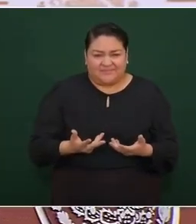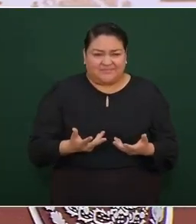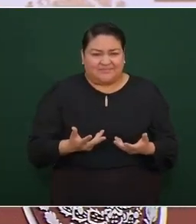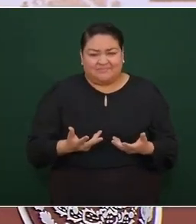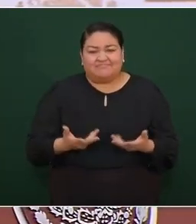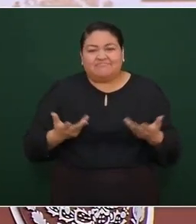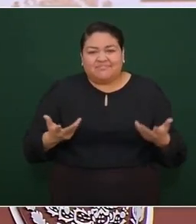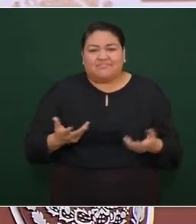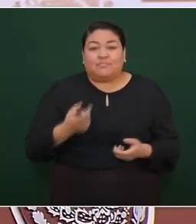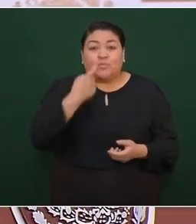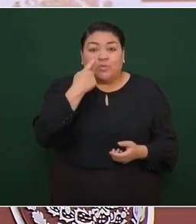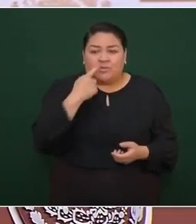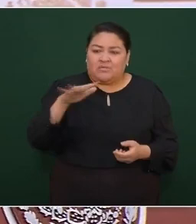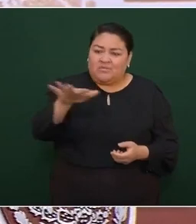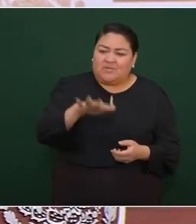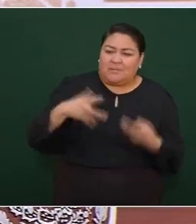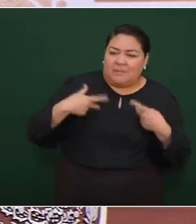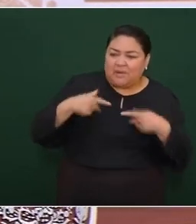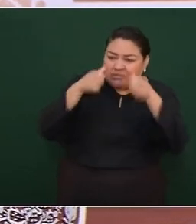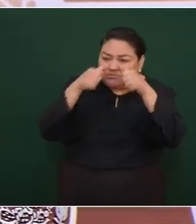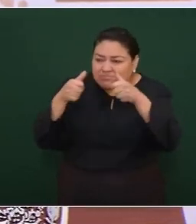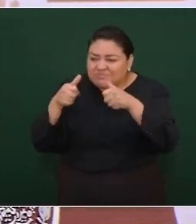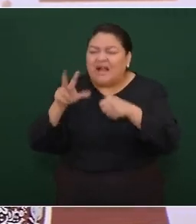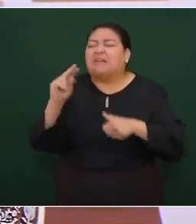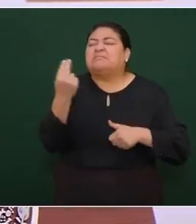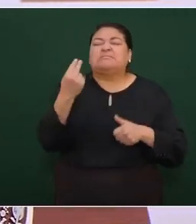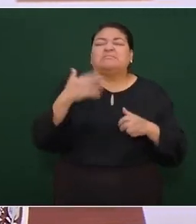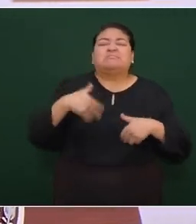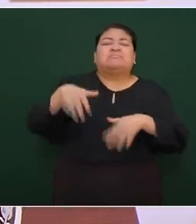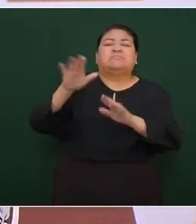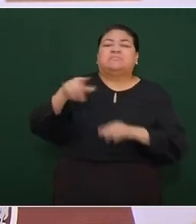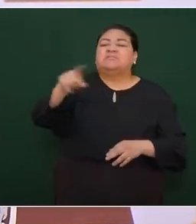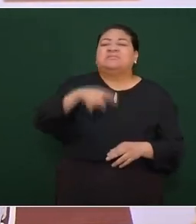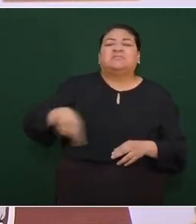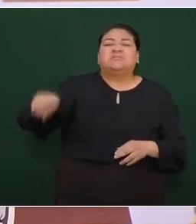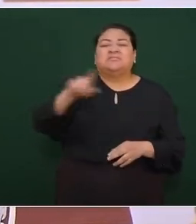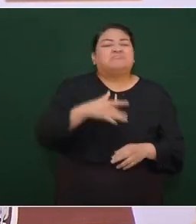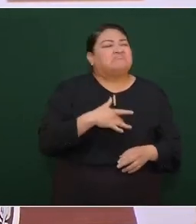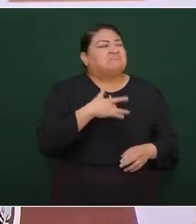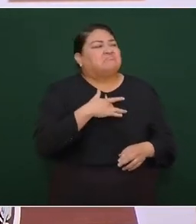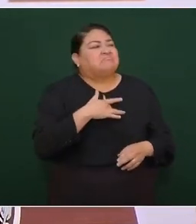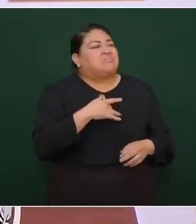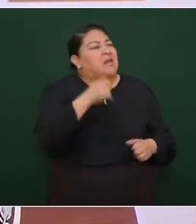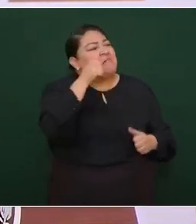te preocupas por el pueblo si el pueblo no agradece?